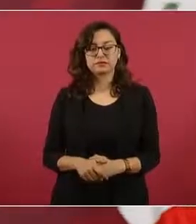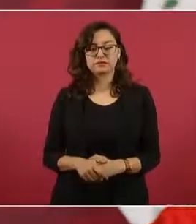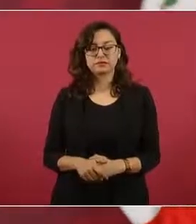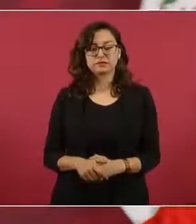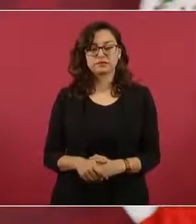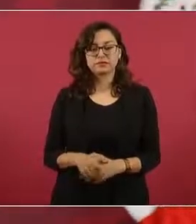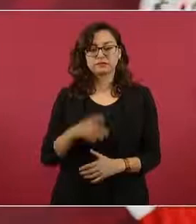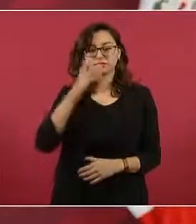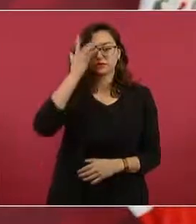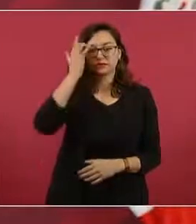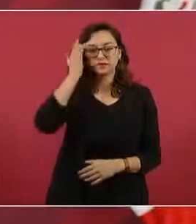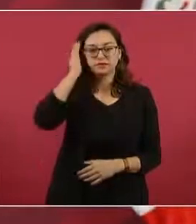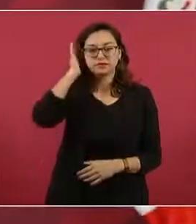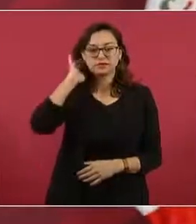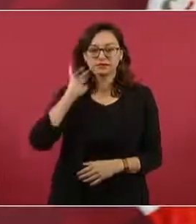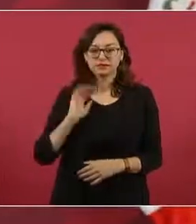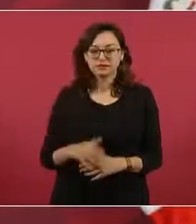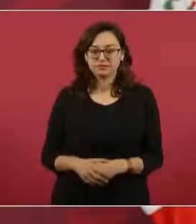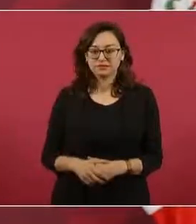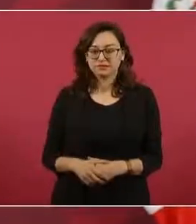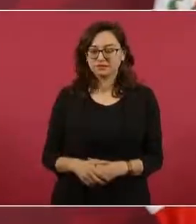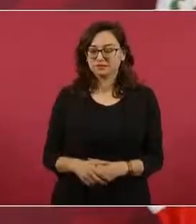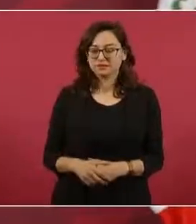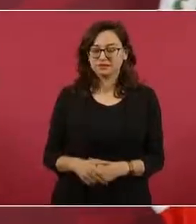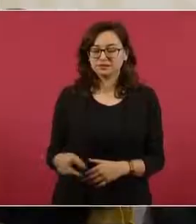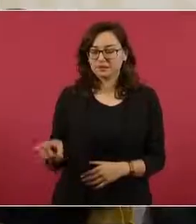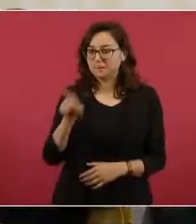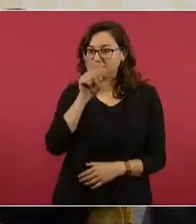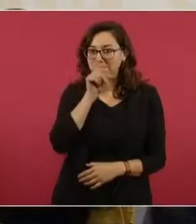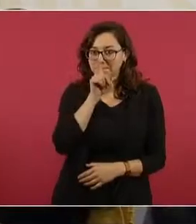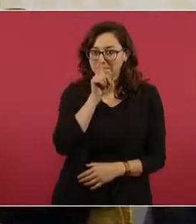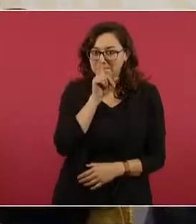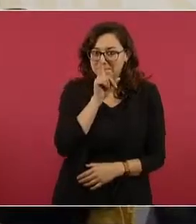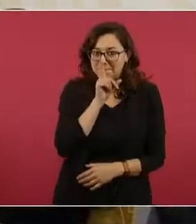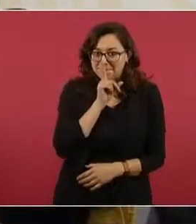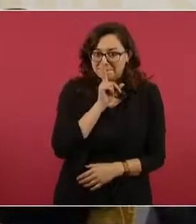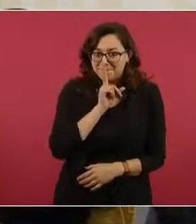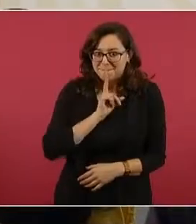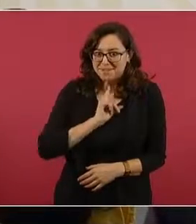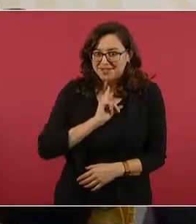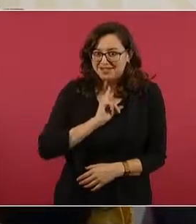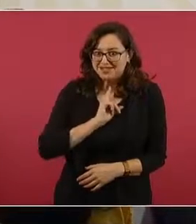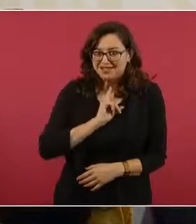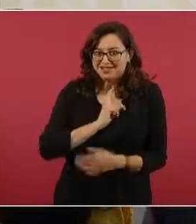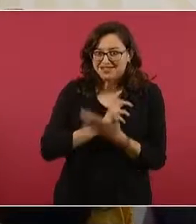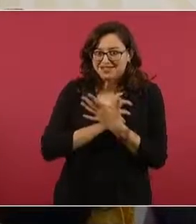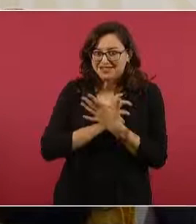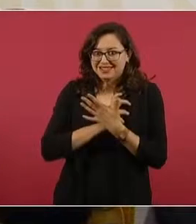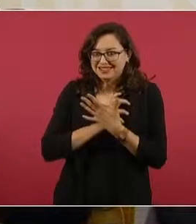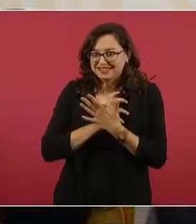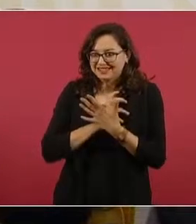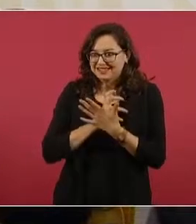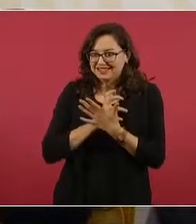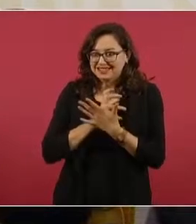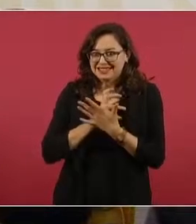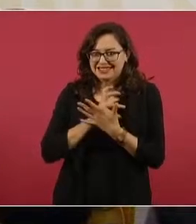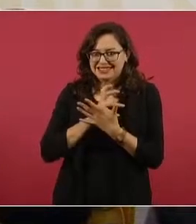Así de ese nivel de exageración,